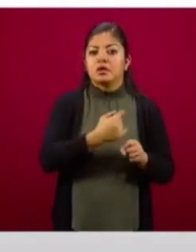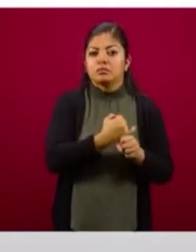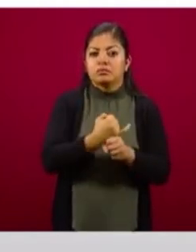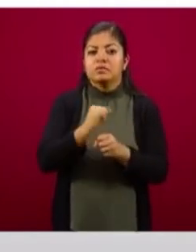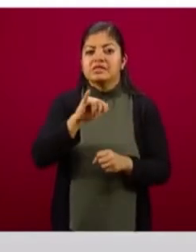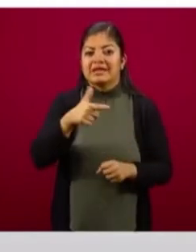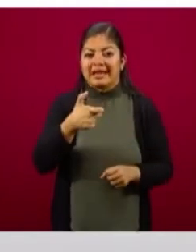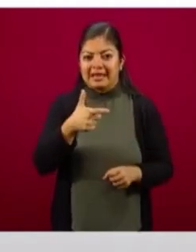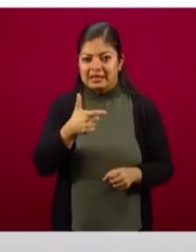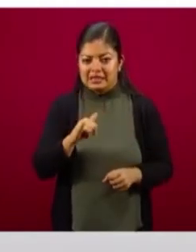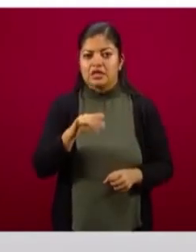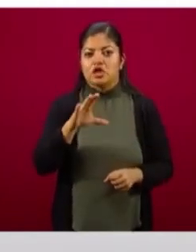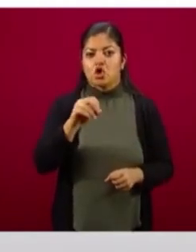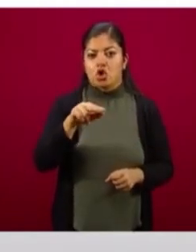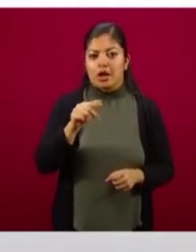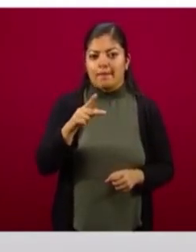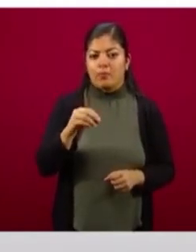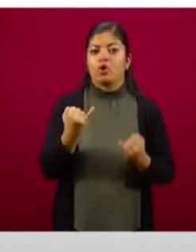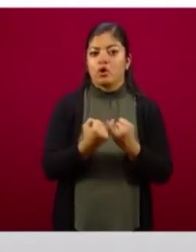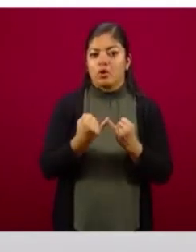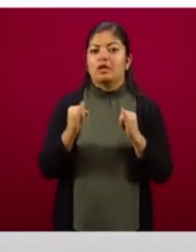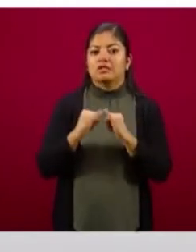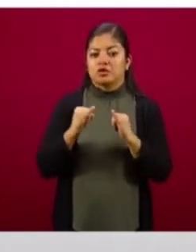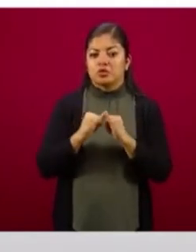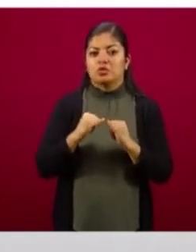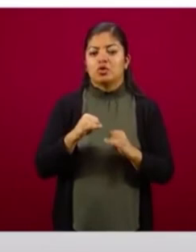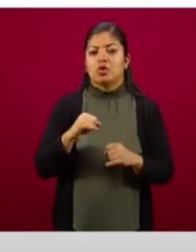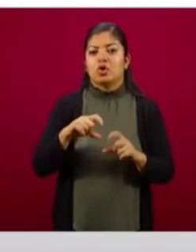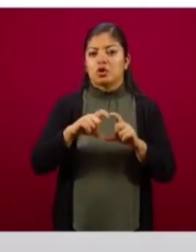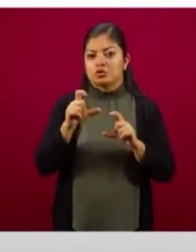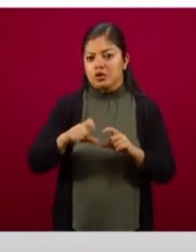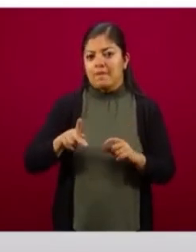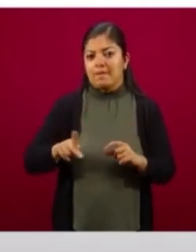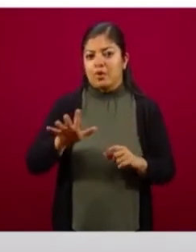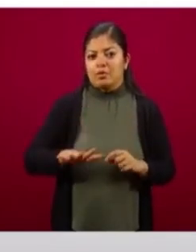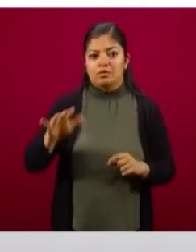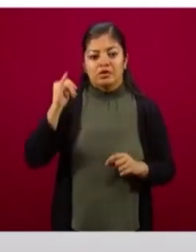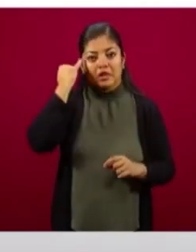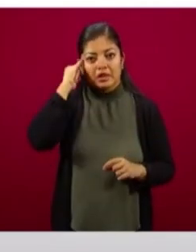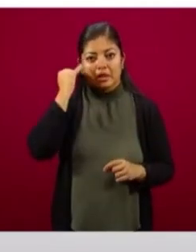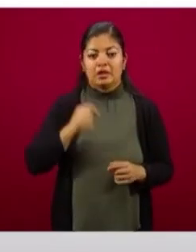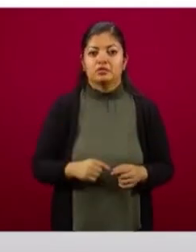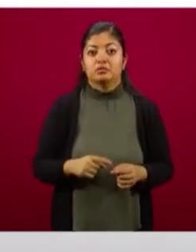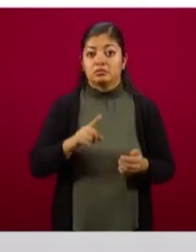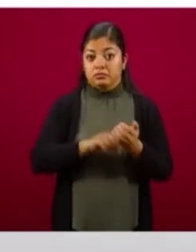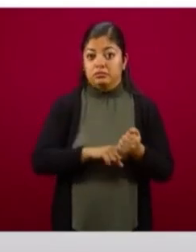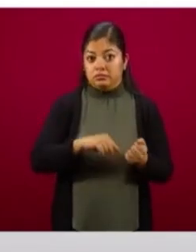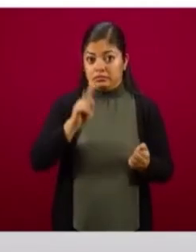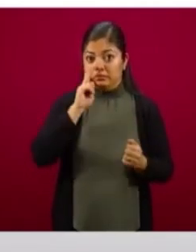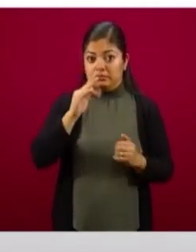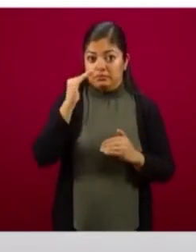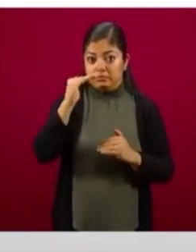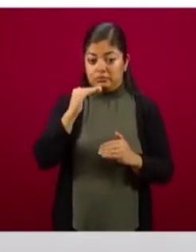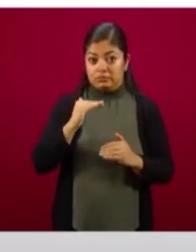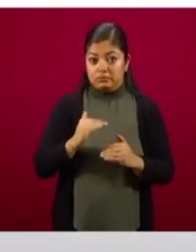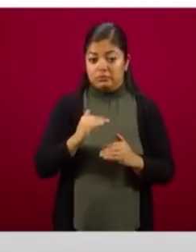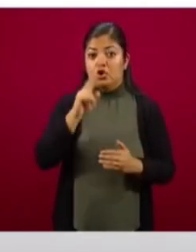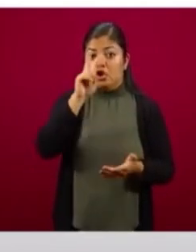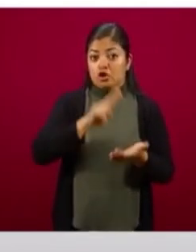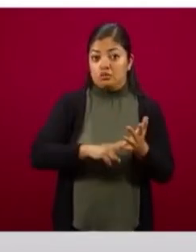Adicionalmente a eso, si lo vemos por capas, los dos mil 457, mil 100 que tienen alta y muy alta marginación,